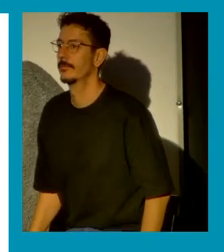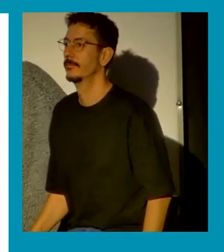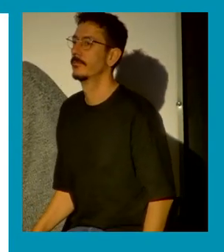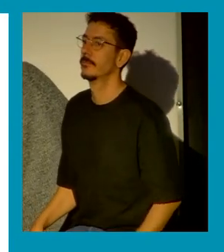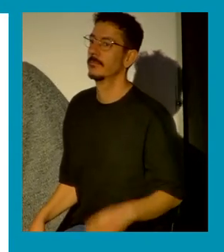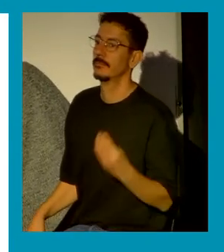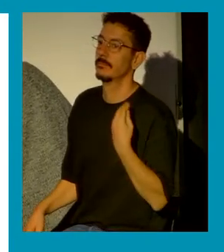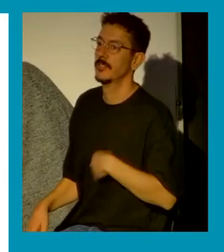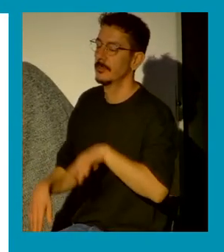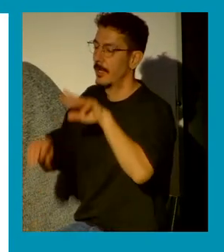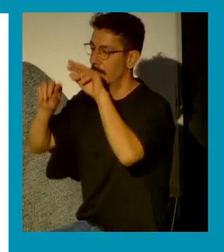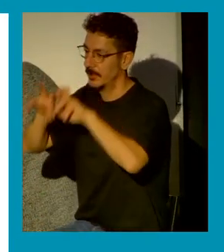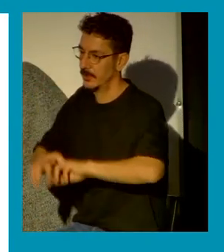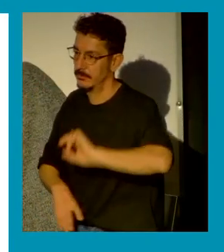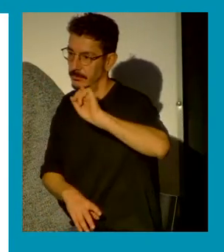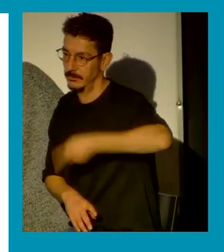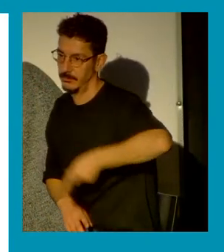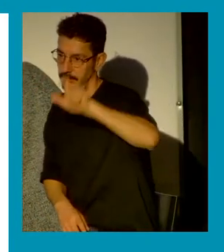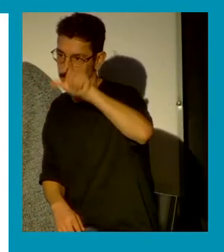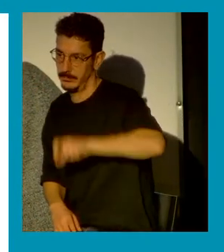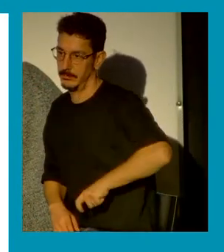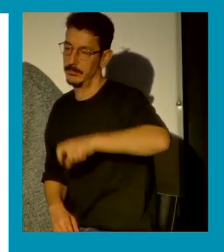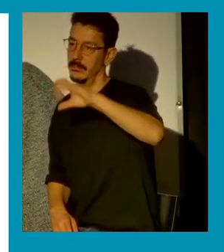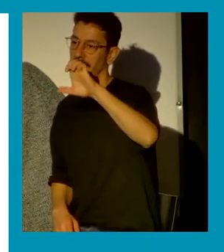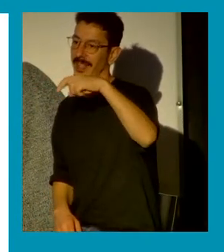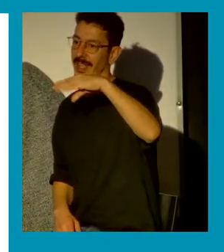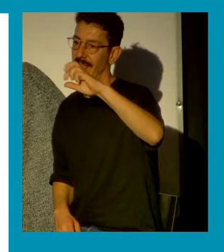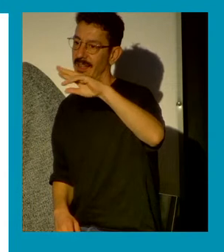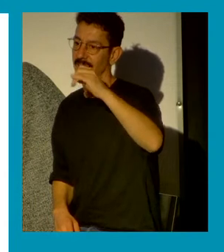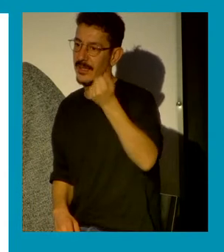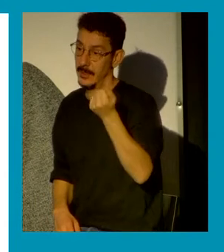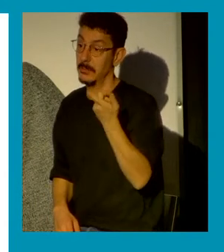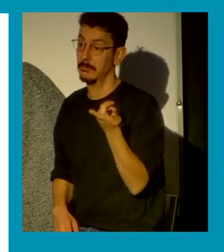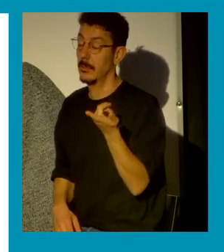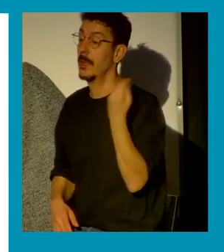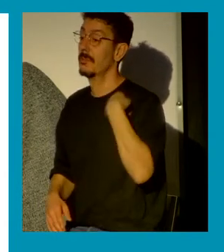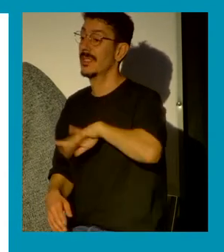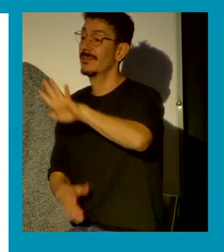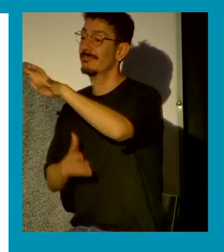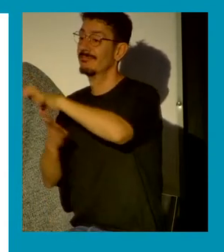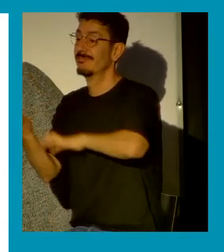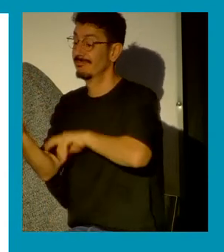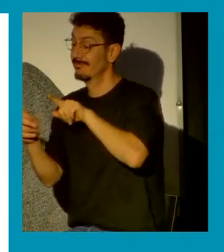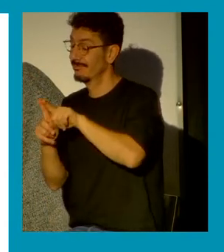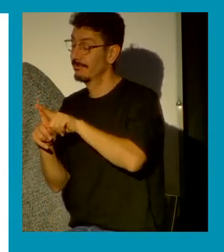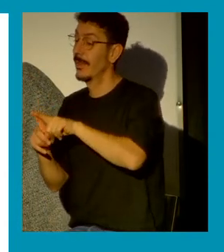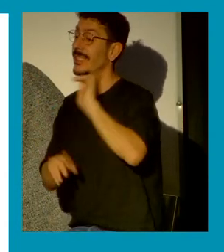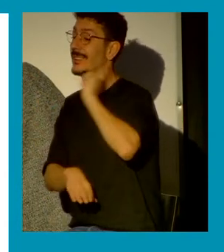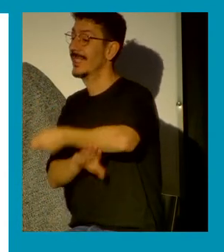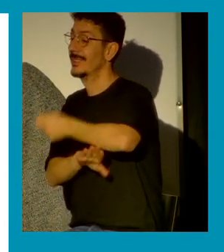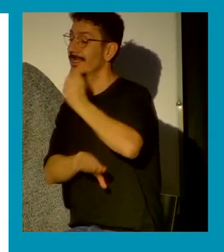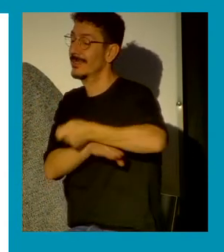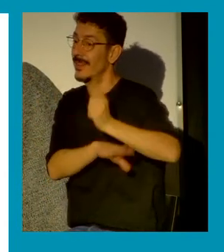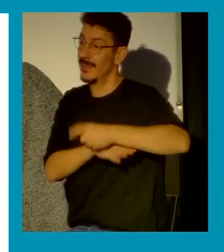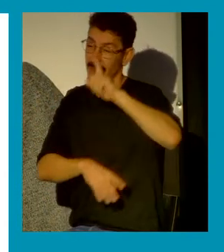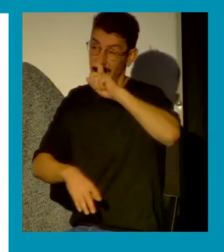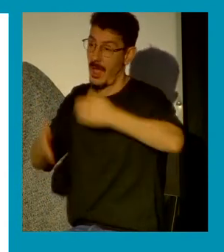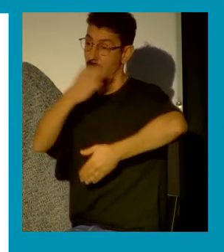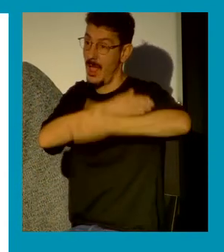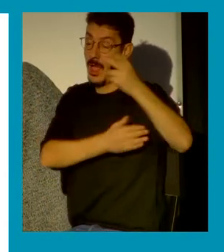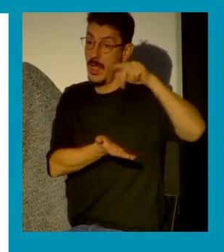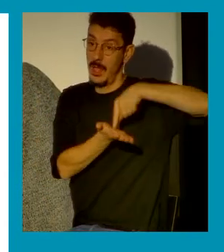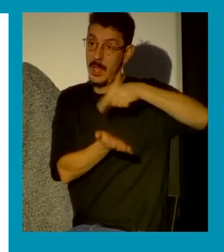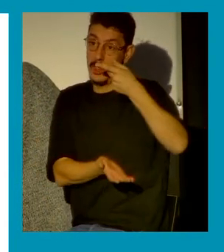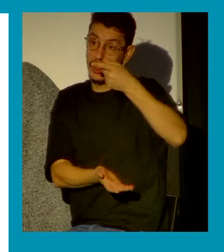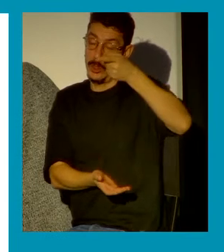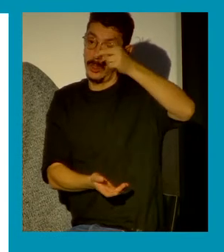por por Encarno Baudelón se analizaron sentencias del año 2019 en varias comunidades autónomas